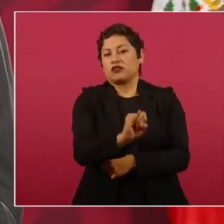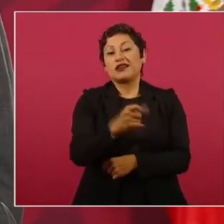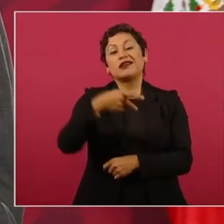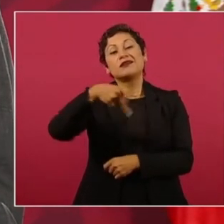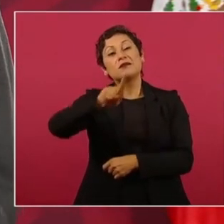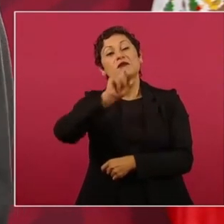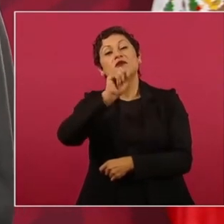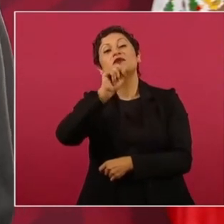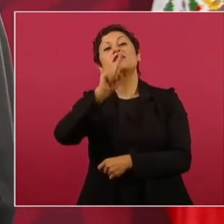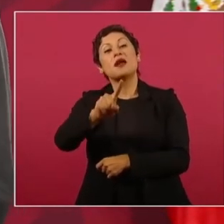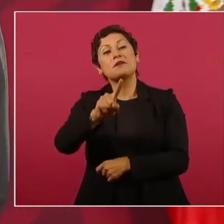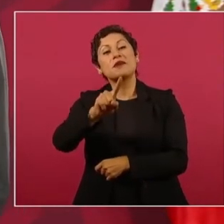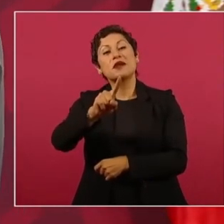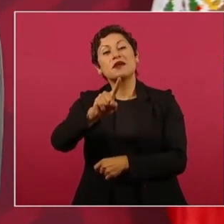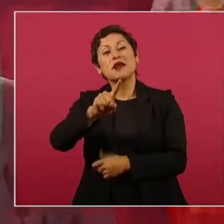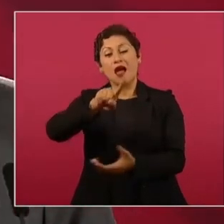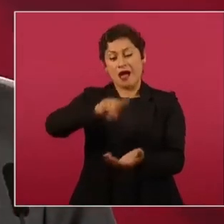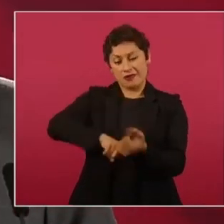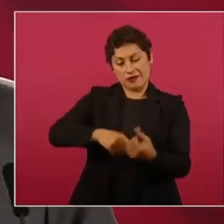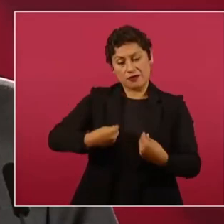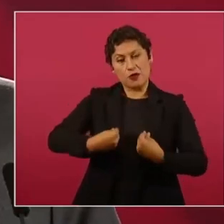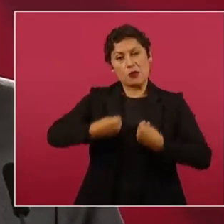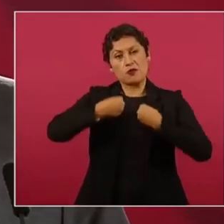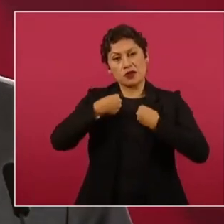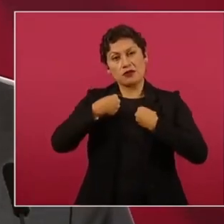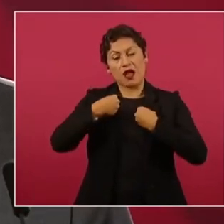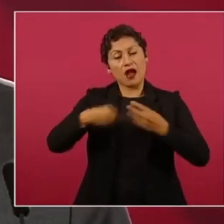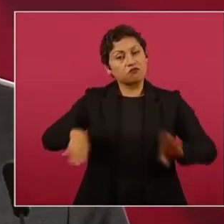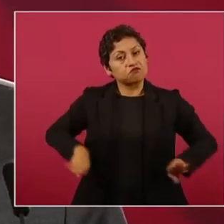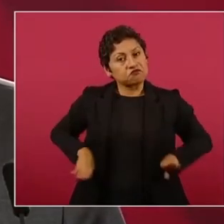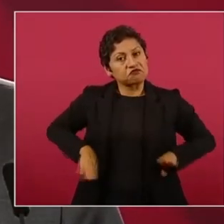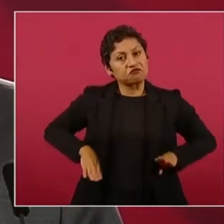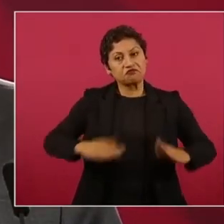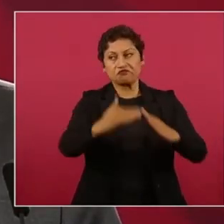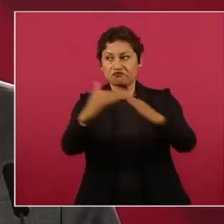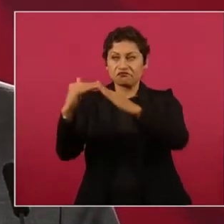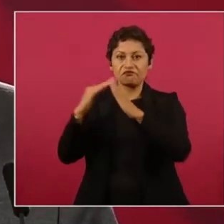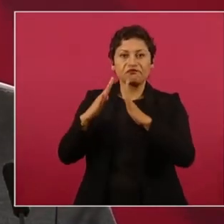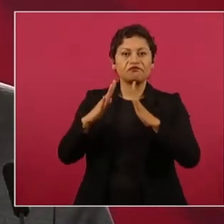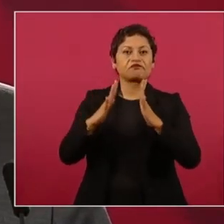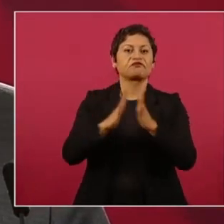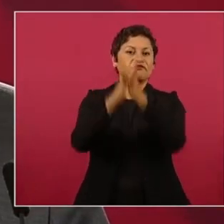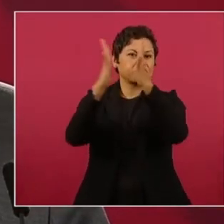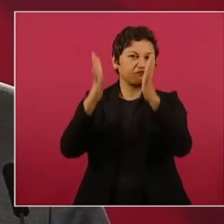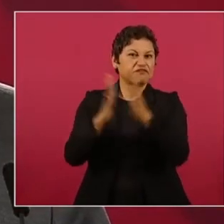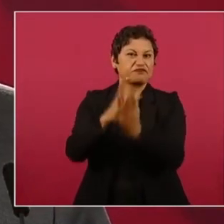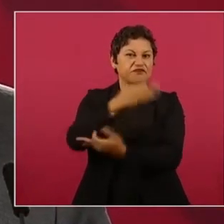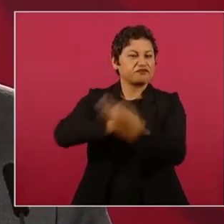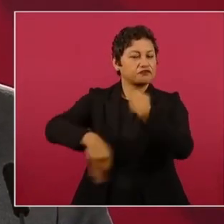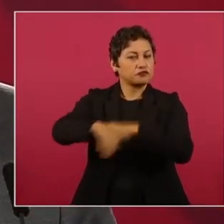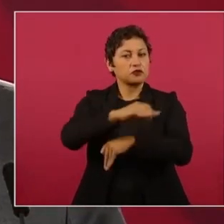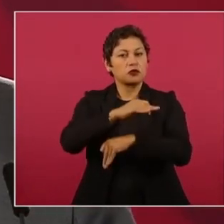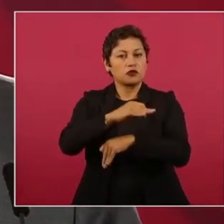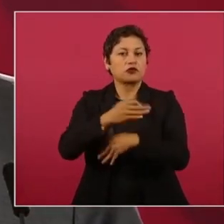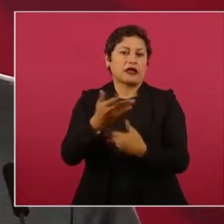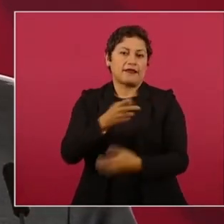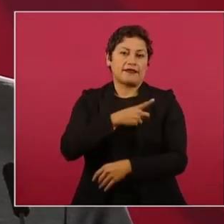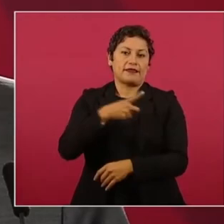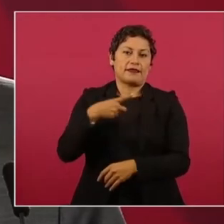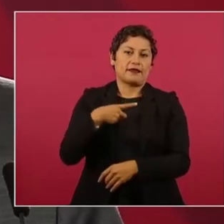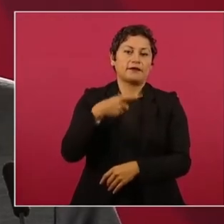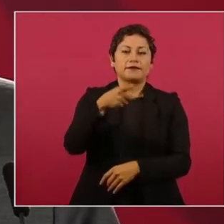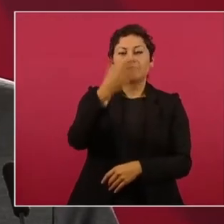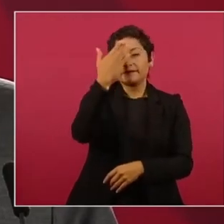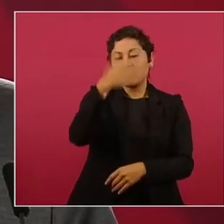La democracia es, como sabemos, el gobierno del